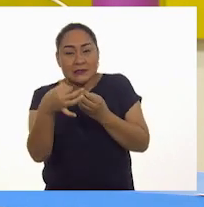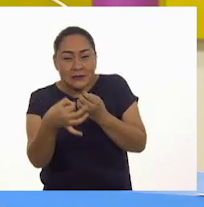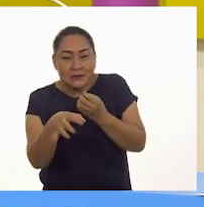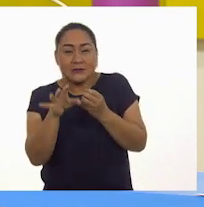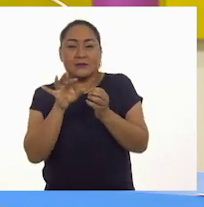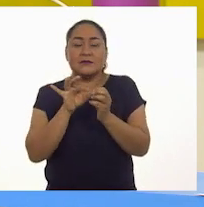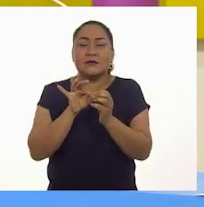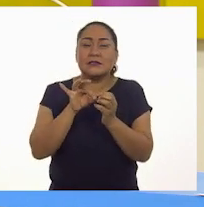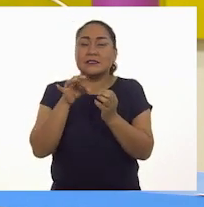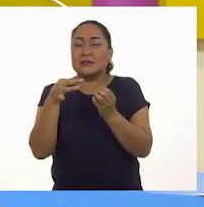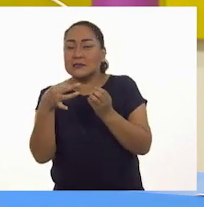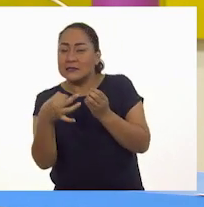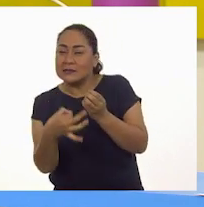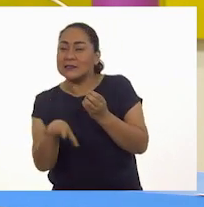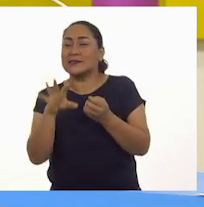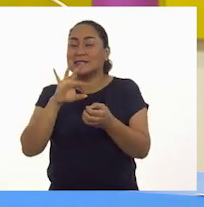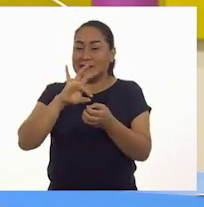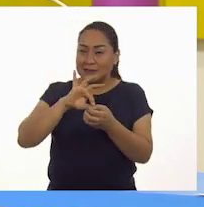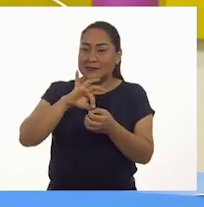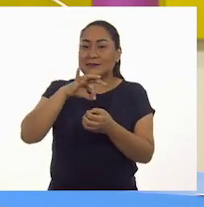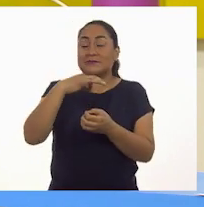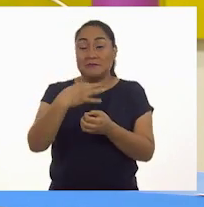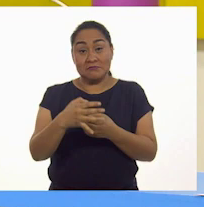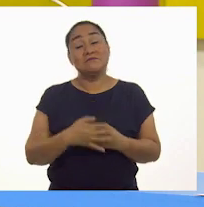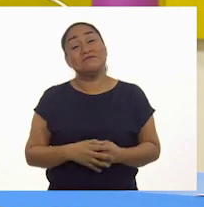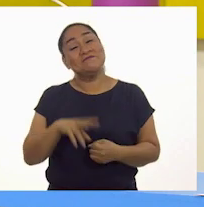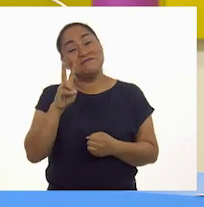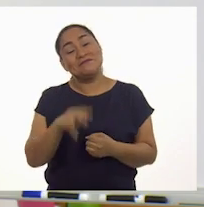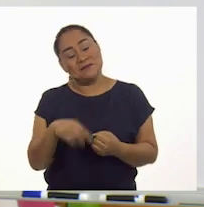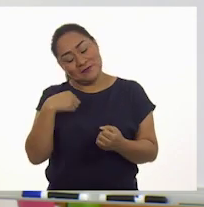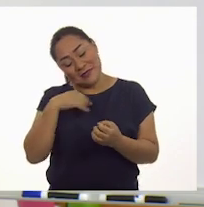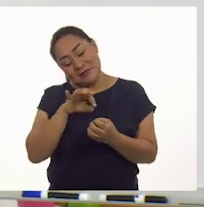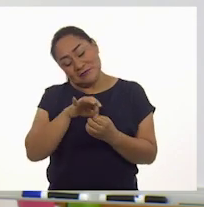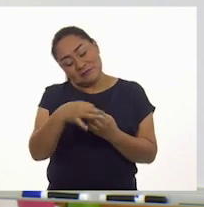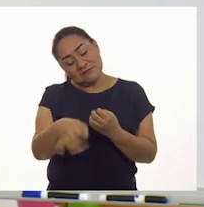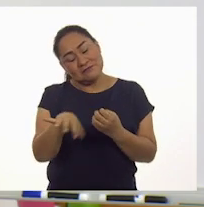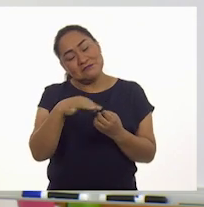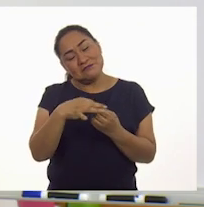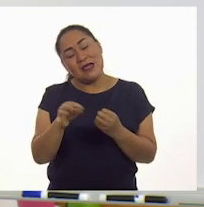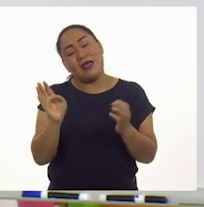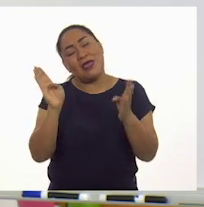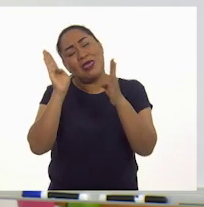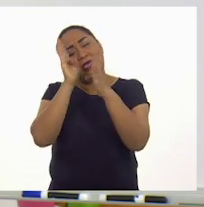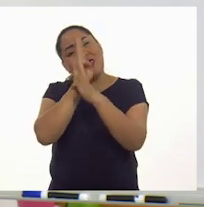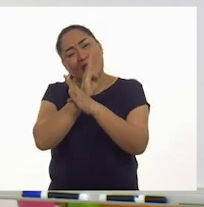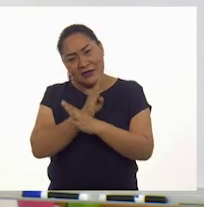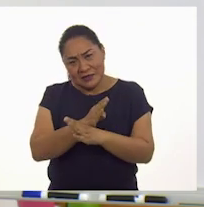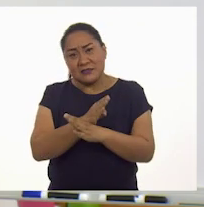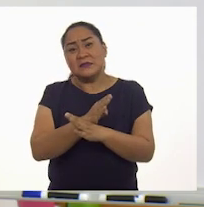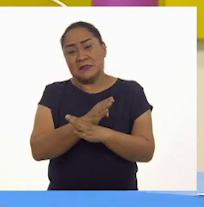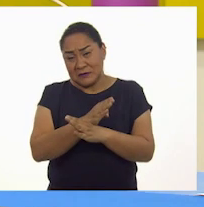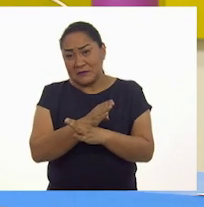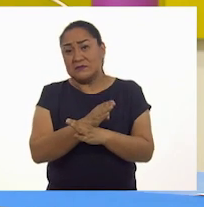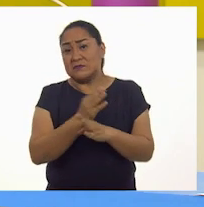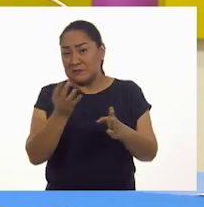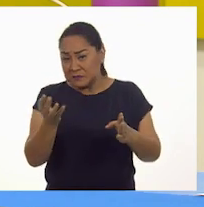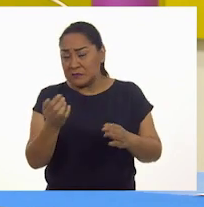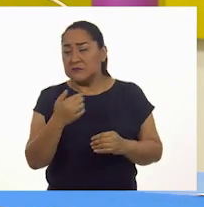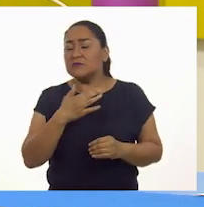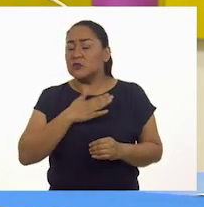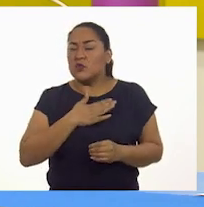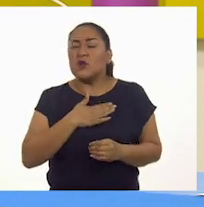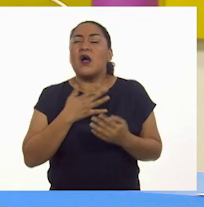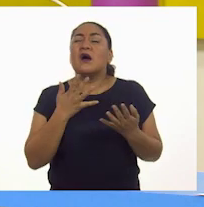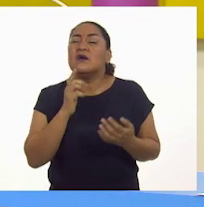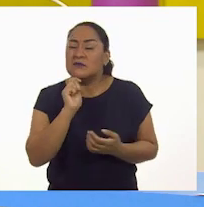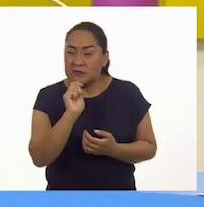poquito en poquito. La verdad es que me gusta mucho tomarme el tiempo y lo que hago es que voy